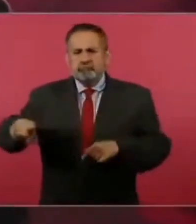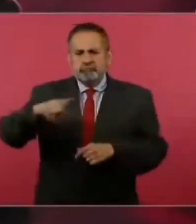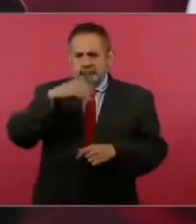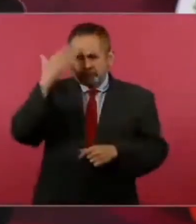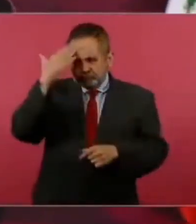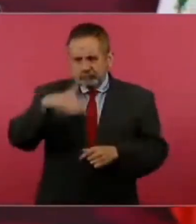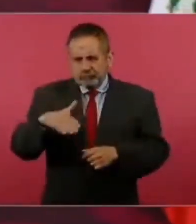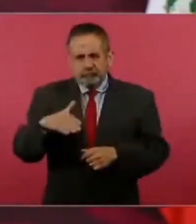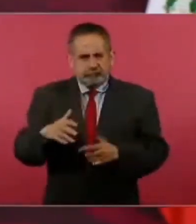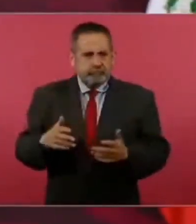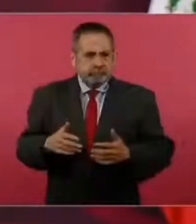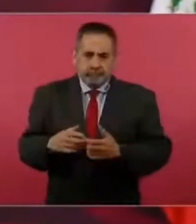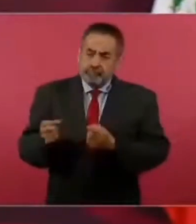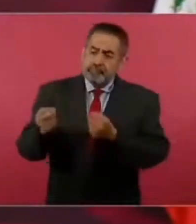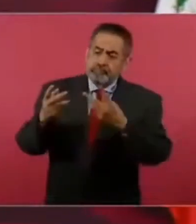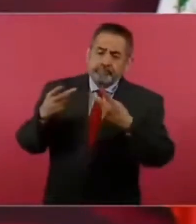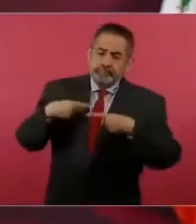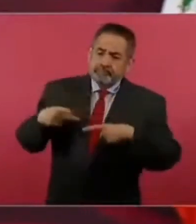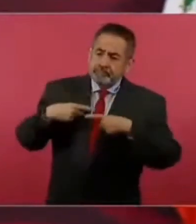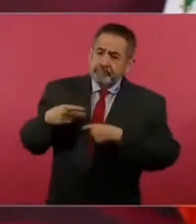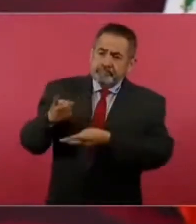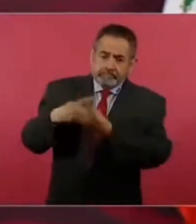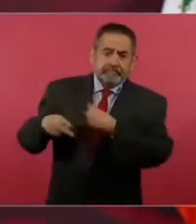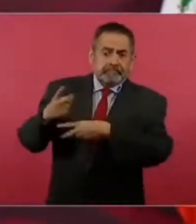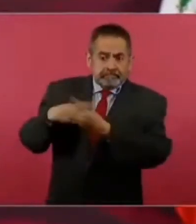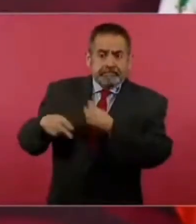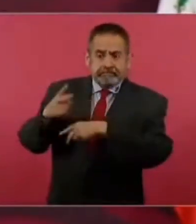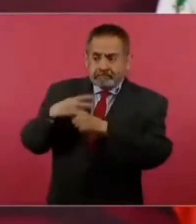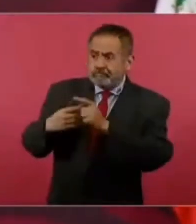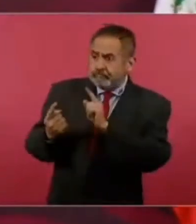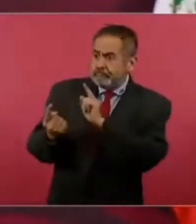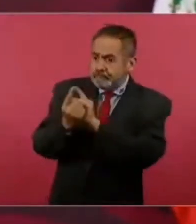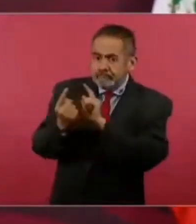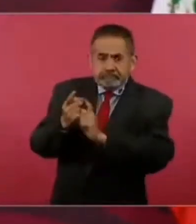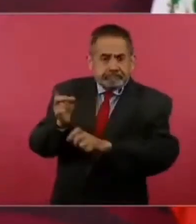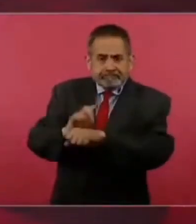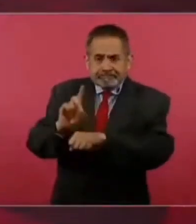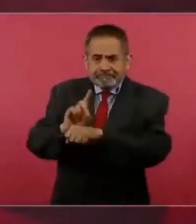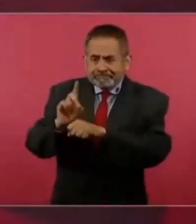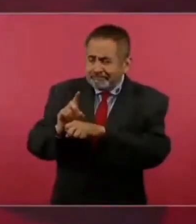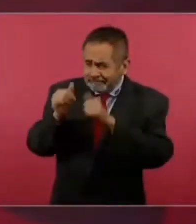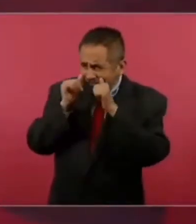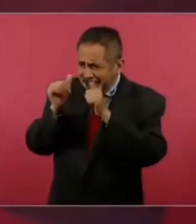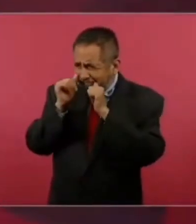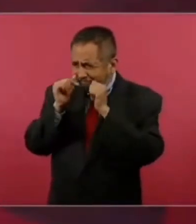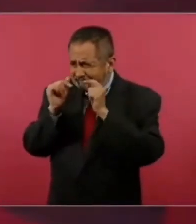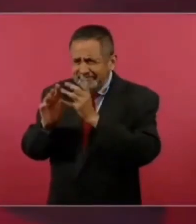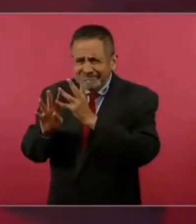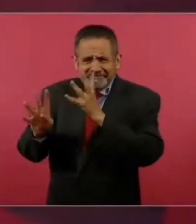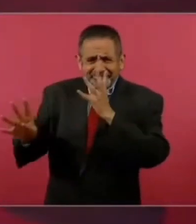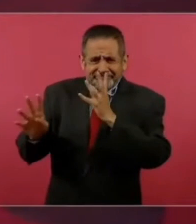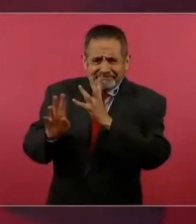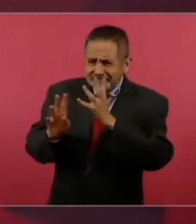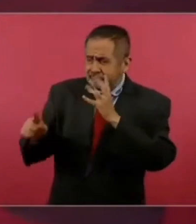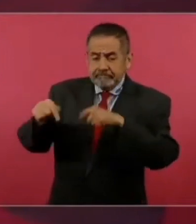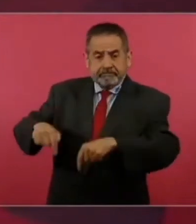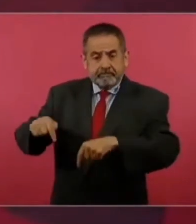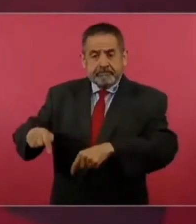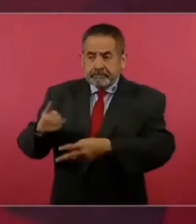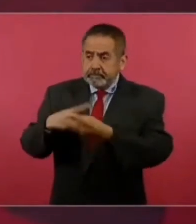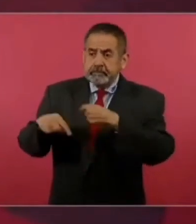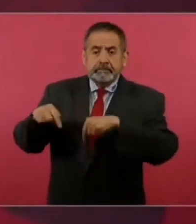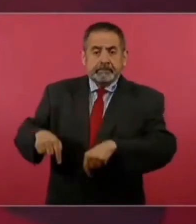de cuántas personas llegan diariamente a Palacio,